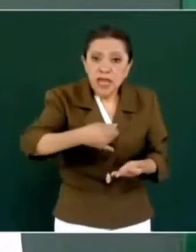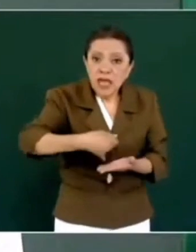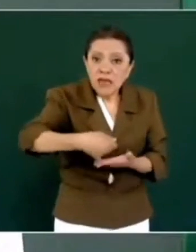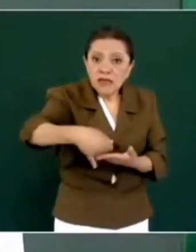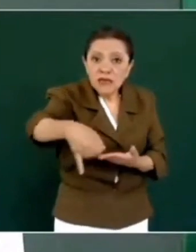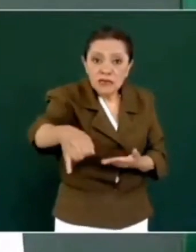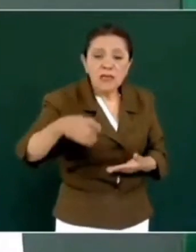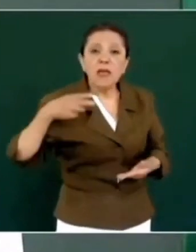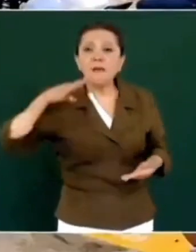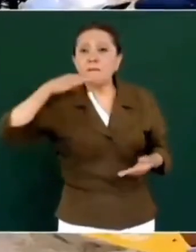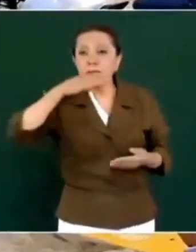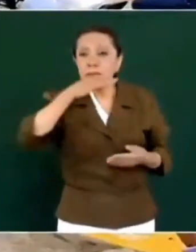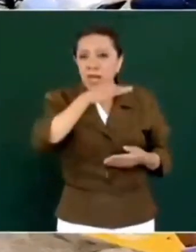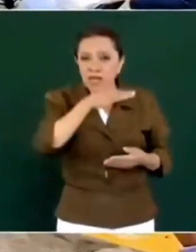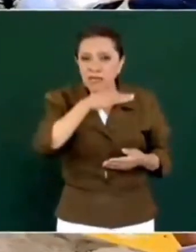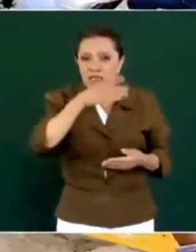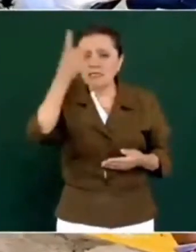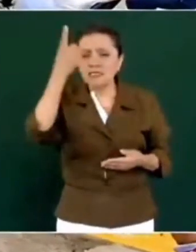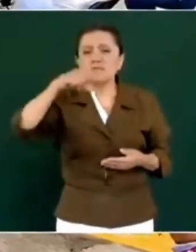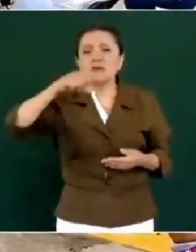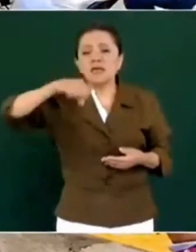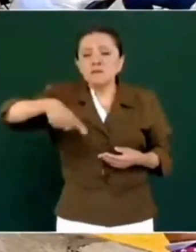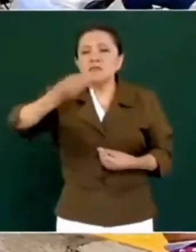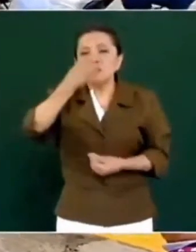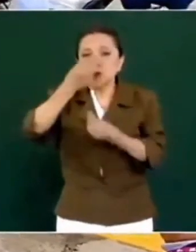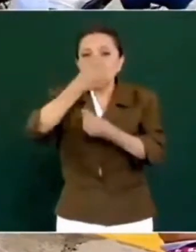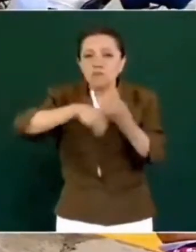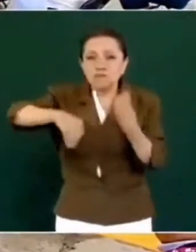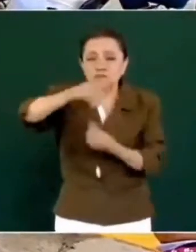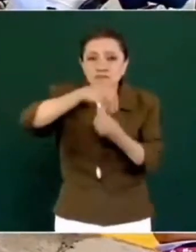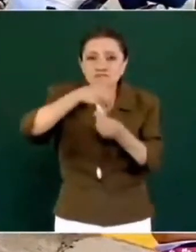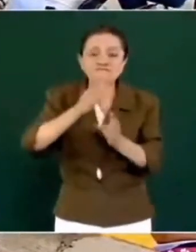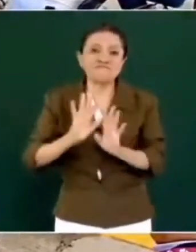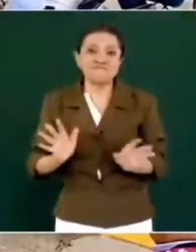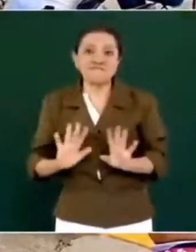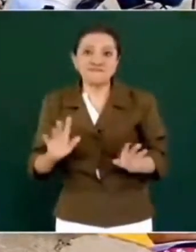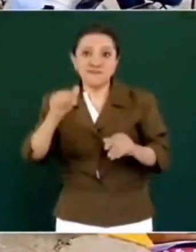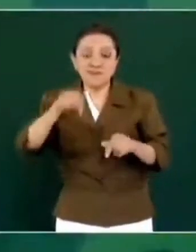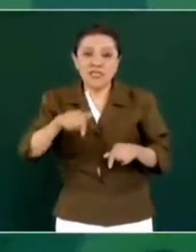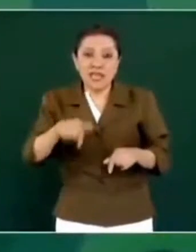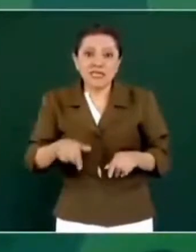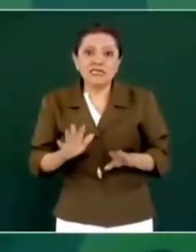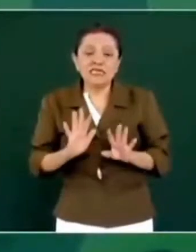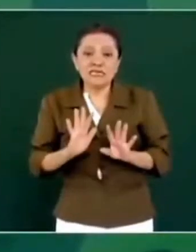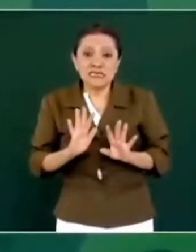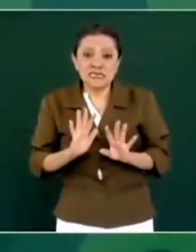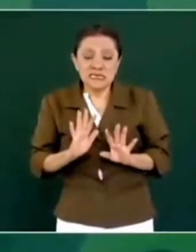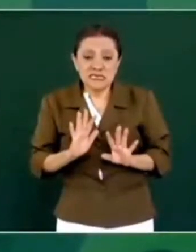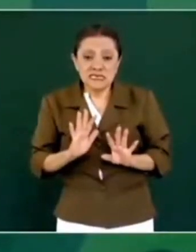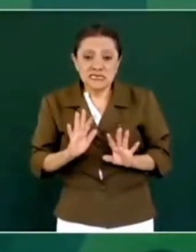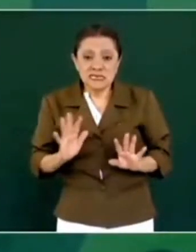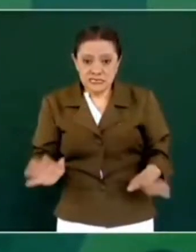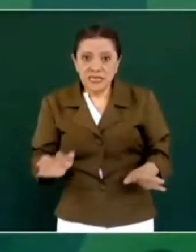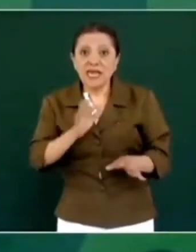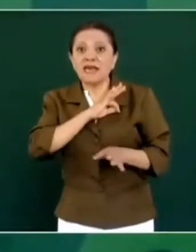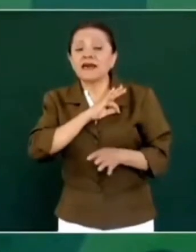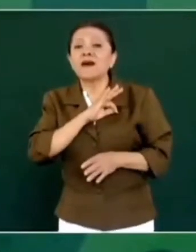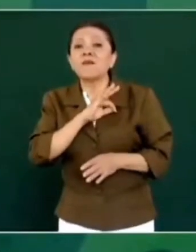para el autoconsumo, sino ya era para el autoconsumo y también